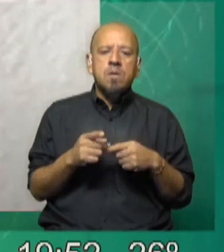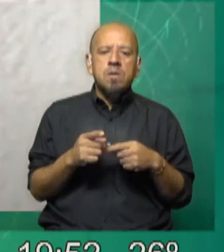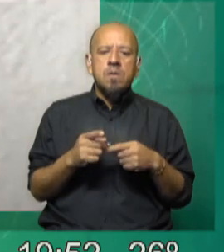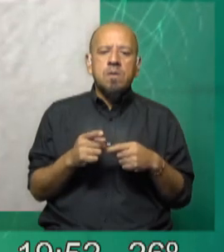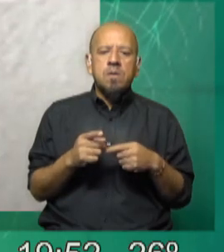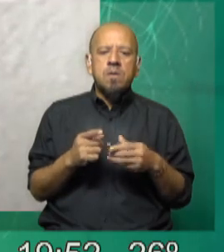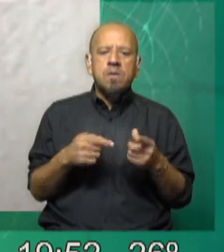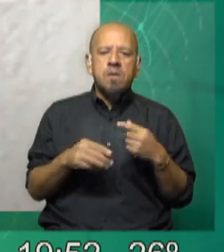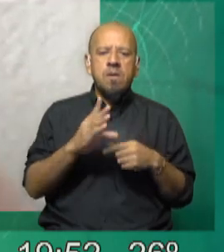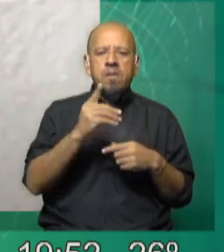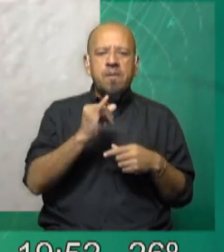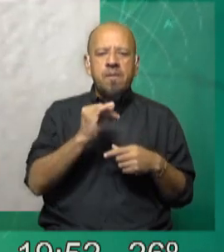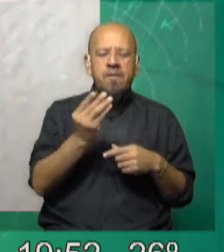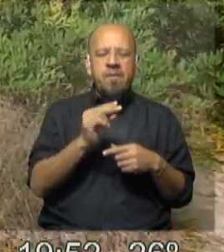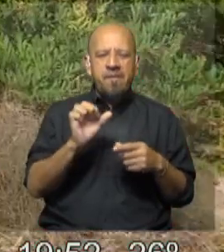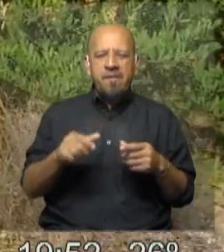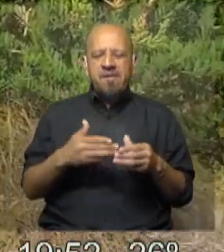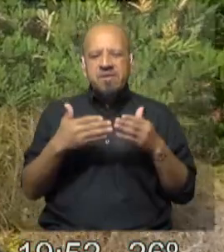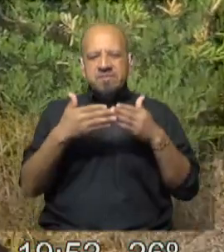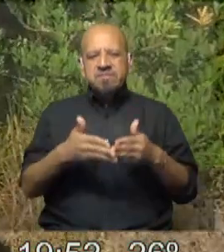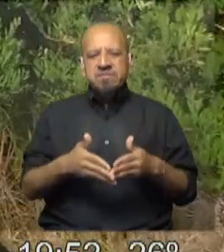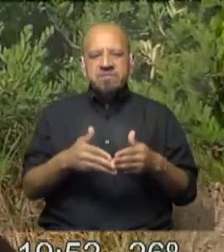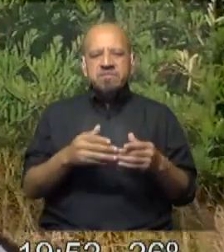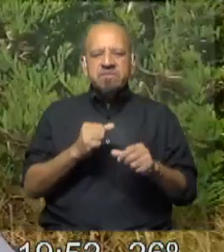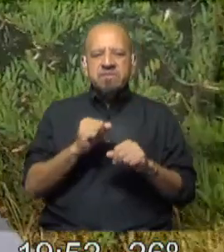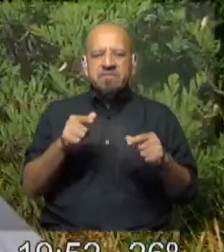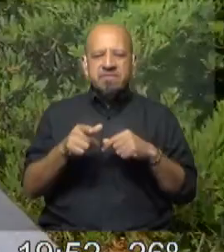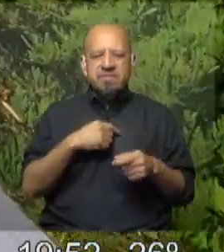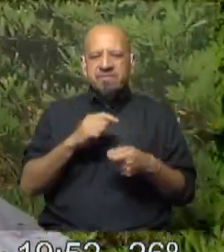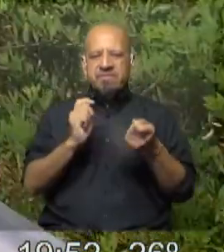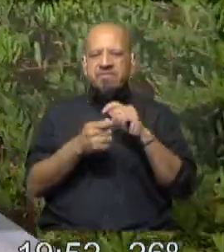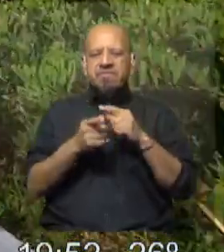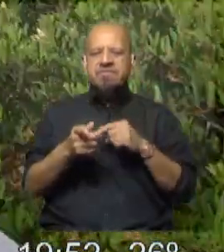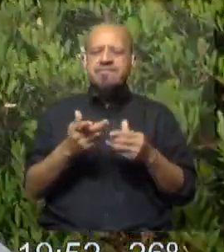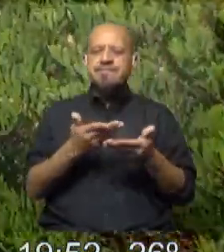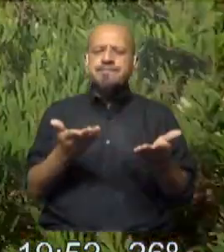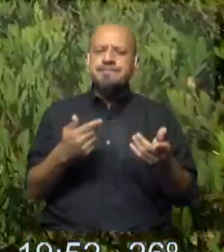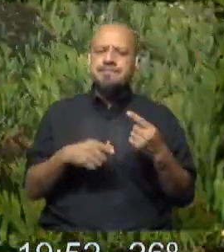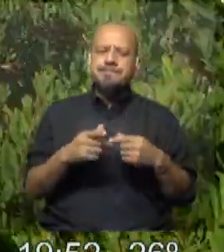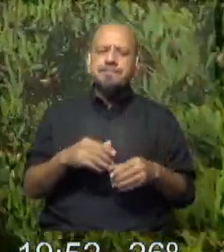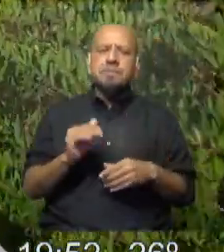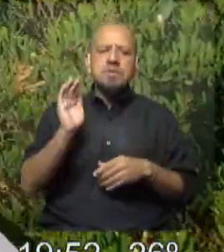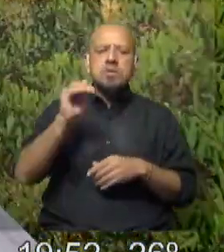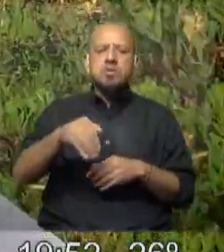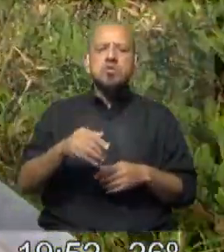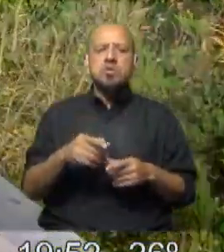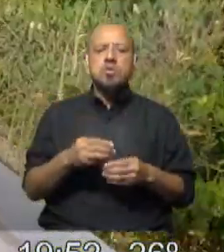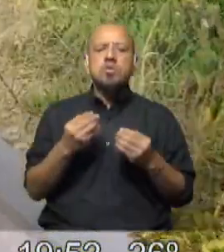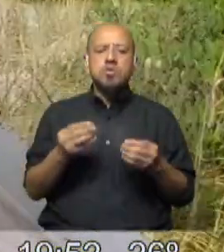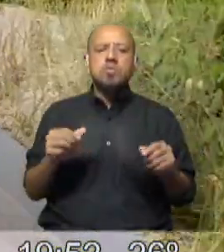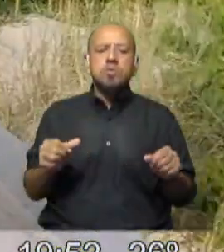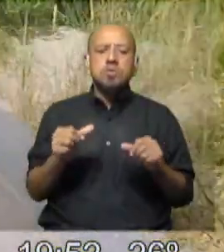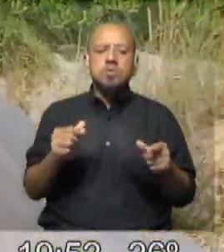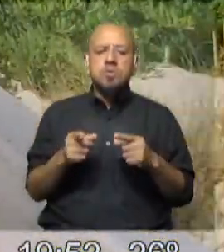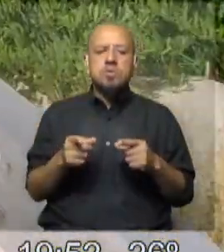diques o puertos o espigones podría llegar a modificar las olas y cómo se alimenta